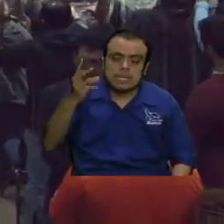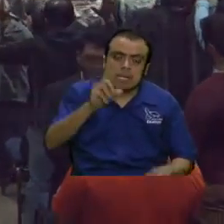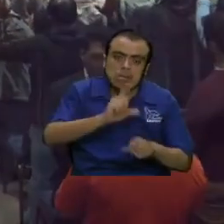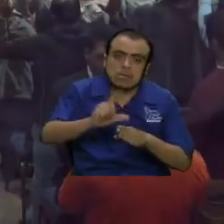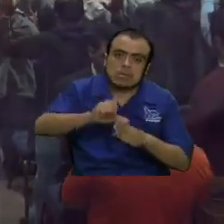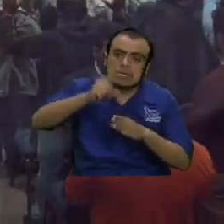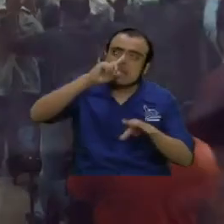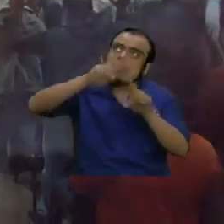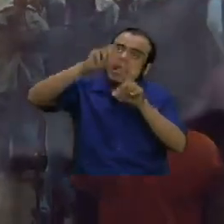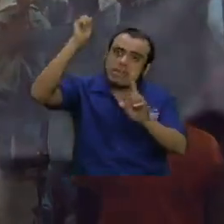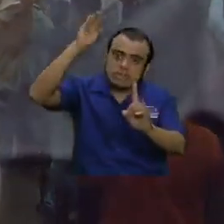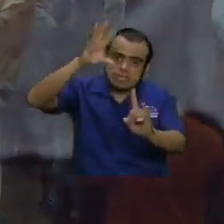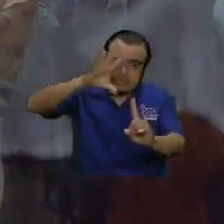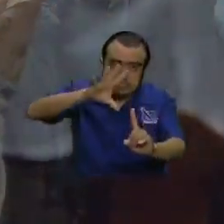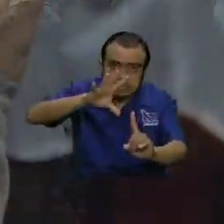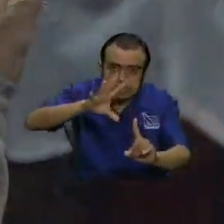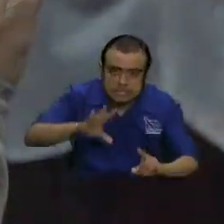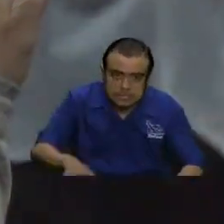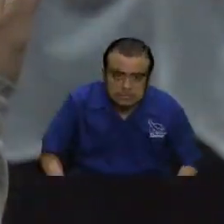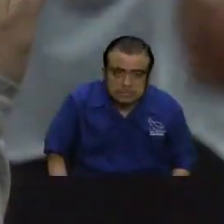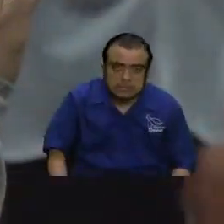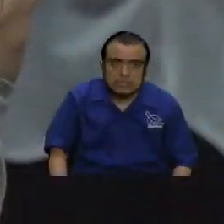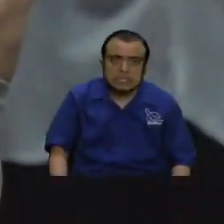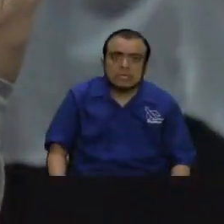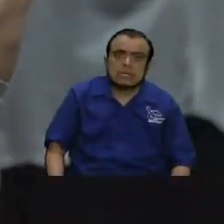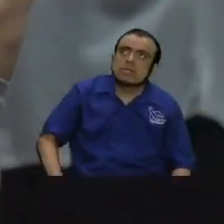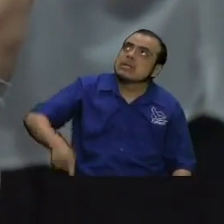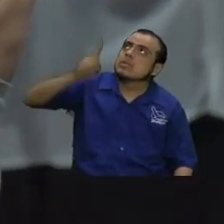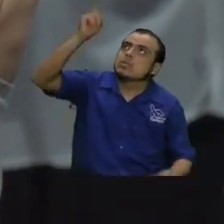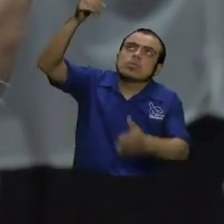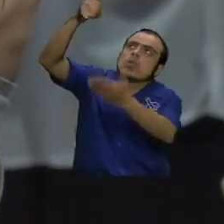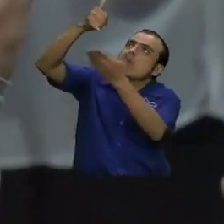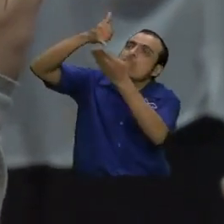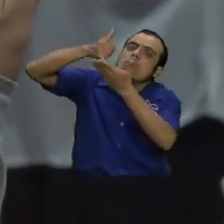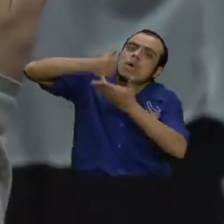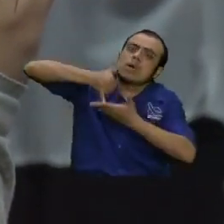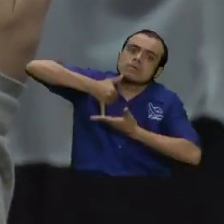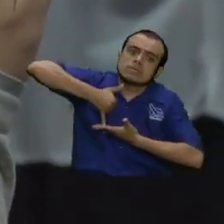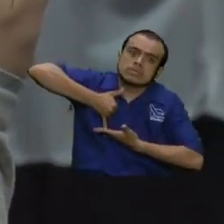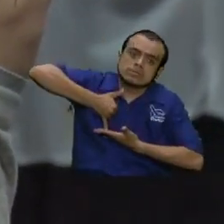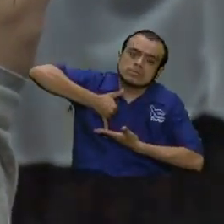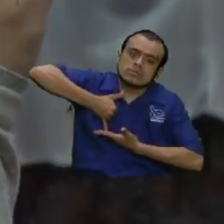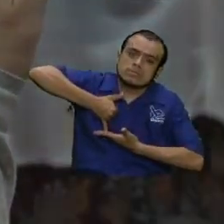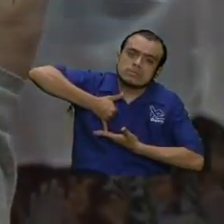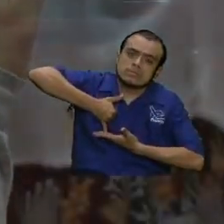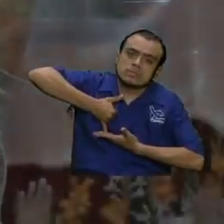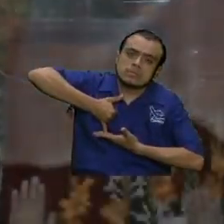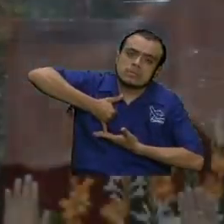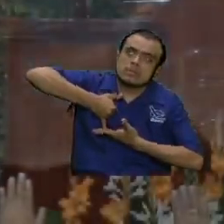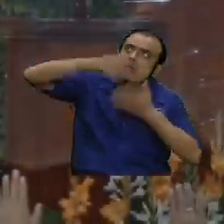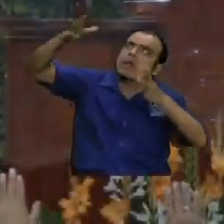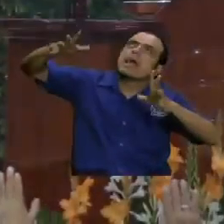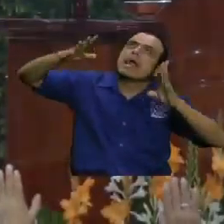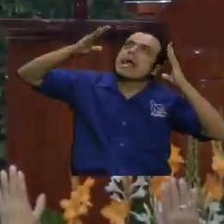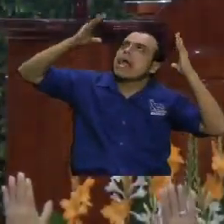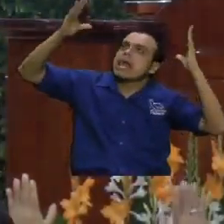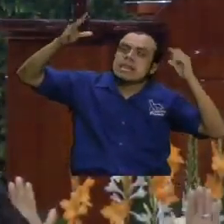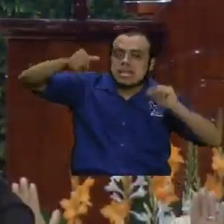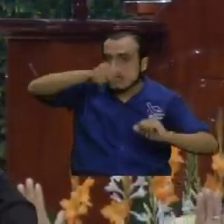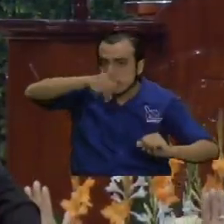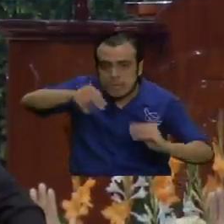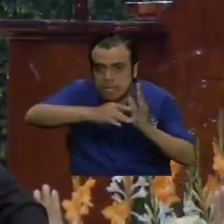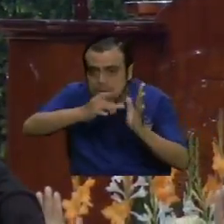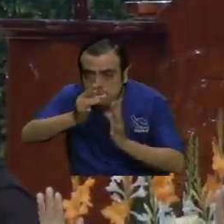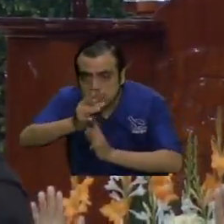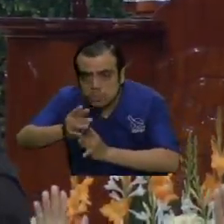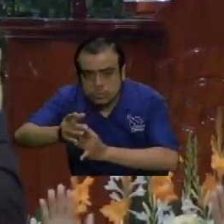bendición Señor sé tú nuestro galardón y que nuestro galardón sea grande en el nombre de